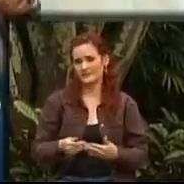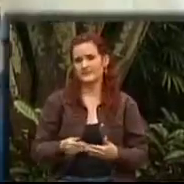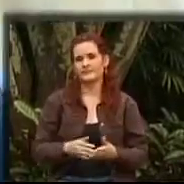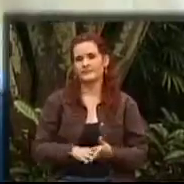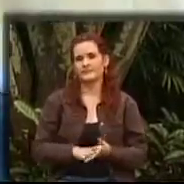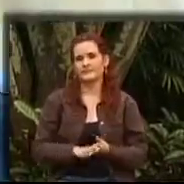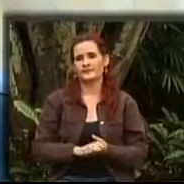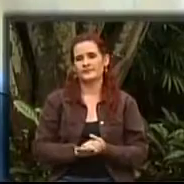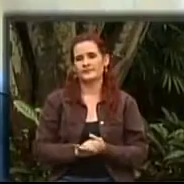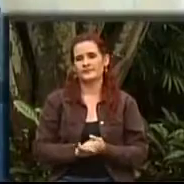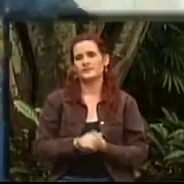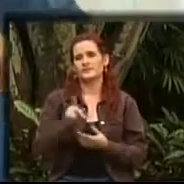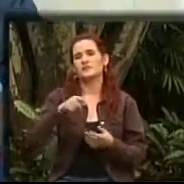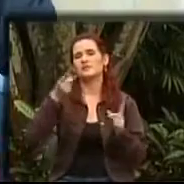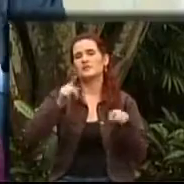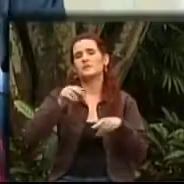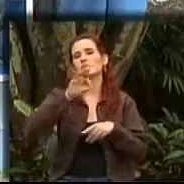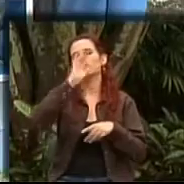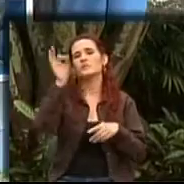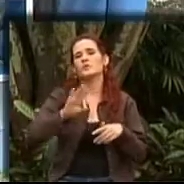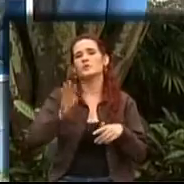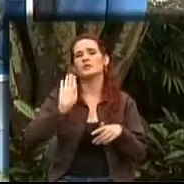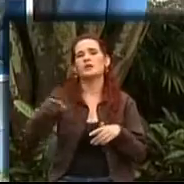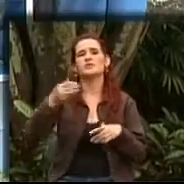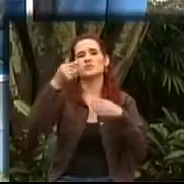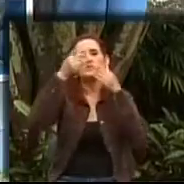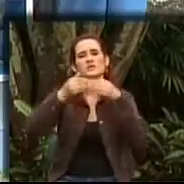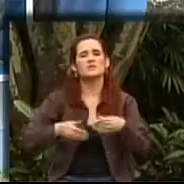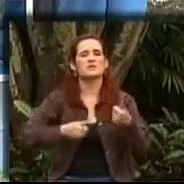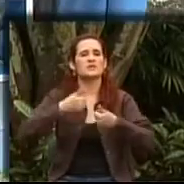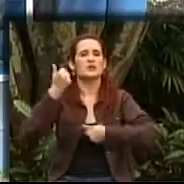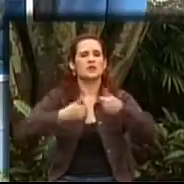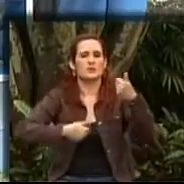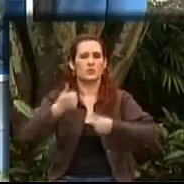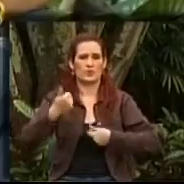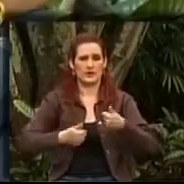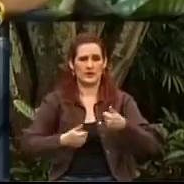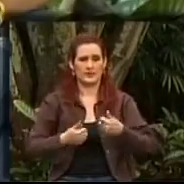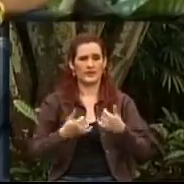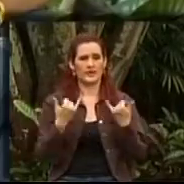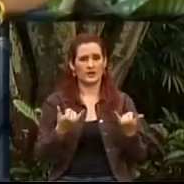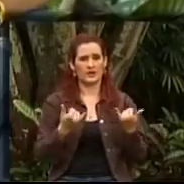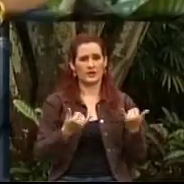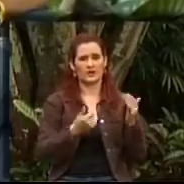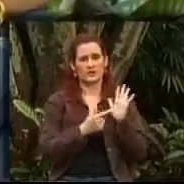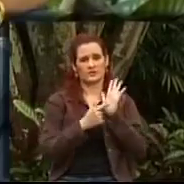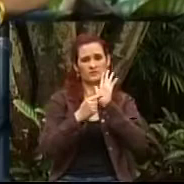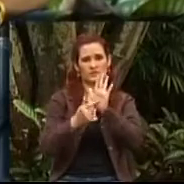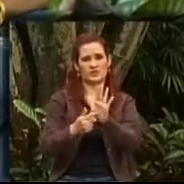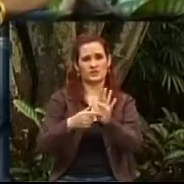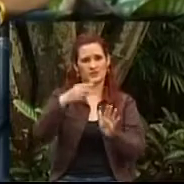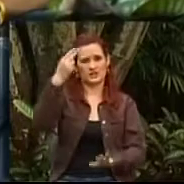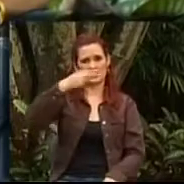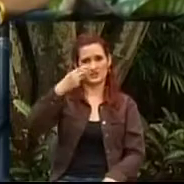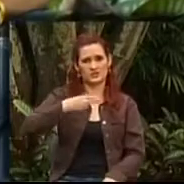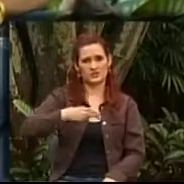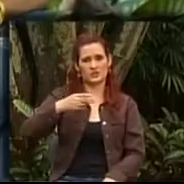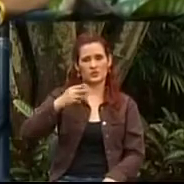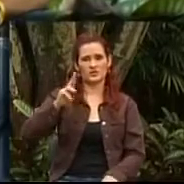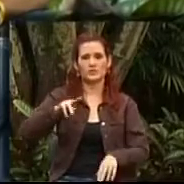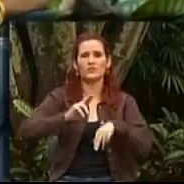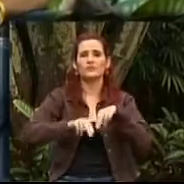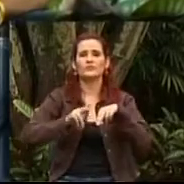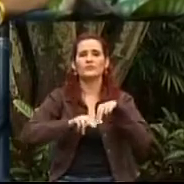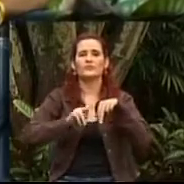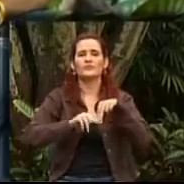realmente y cuál es el porcentaje que tiene de discapacidad. Le voy a pedir un favor, mientras vemos este caso de una persona de baja estatura que